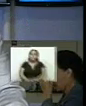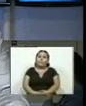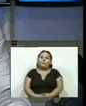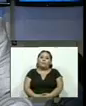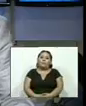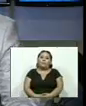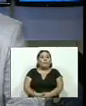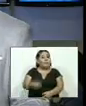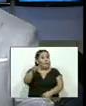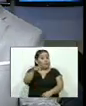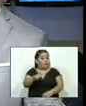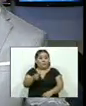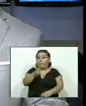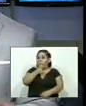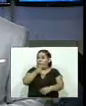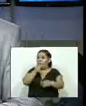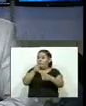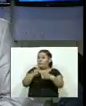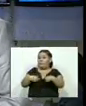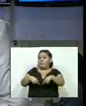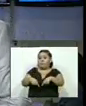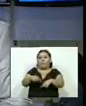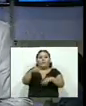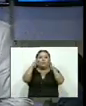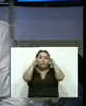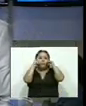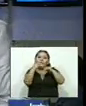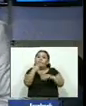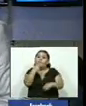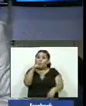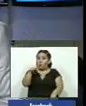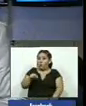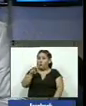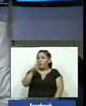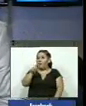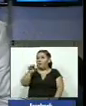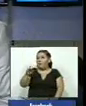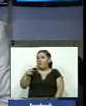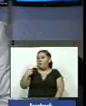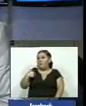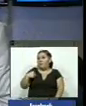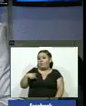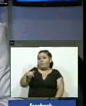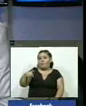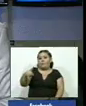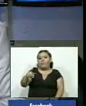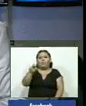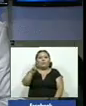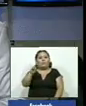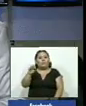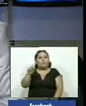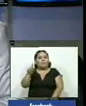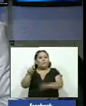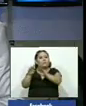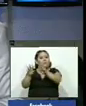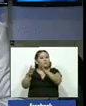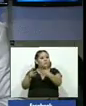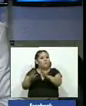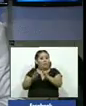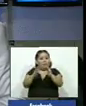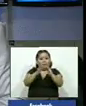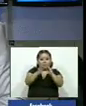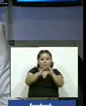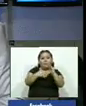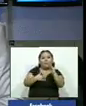vamos a continuar con las informaciones en esta noche de viernes viernes 15 de noviembre de 2019 ha habido actividad en casa